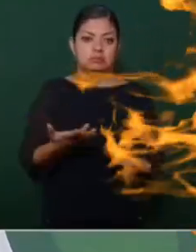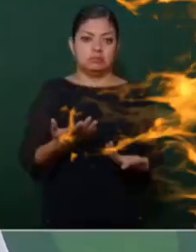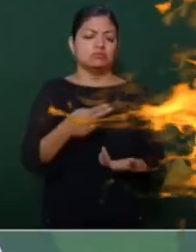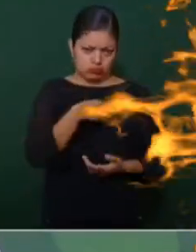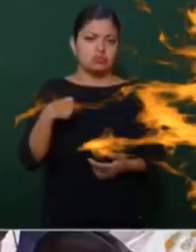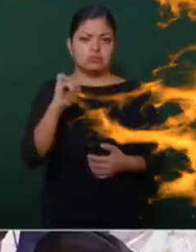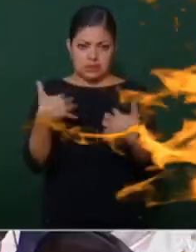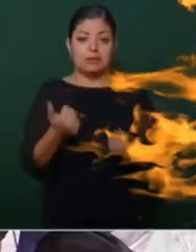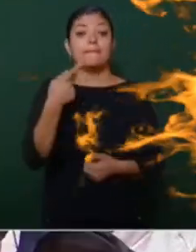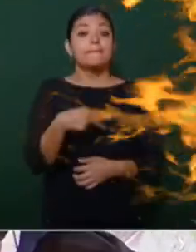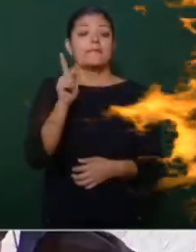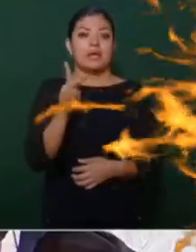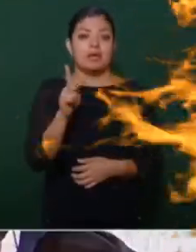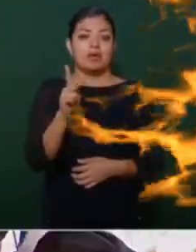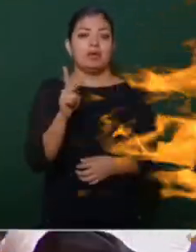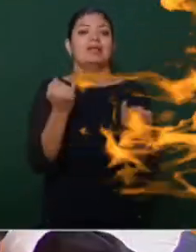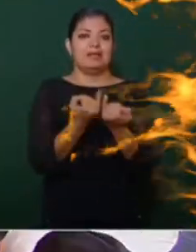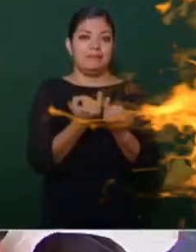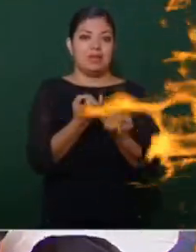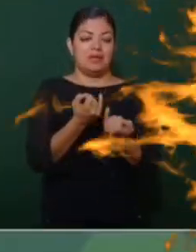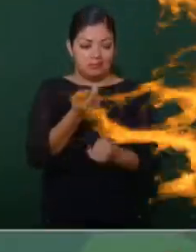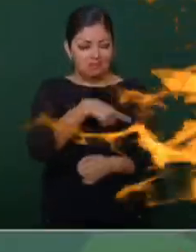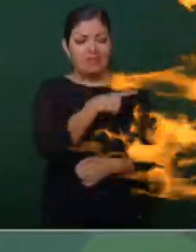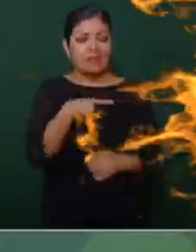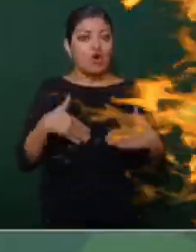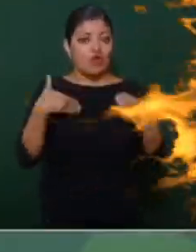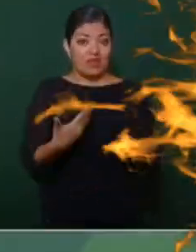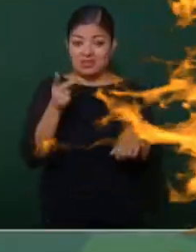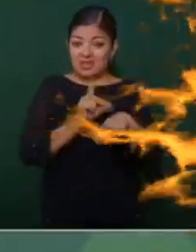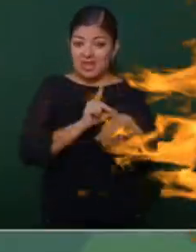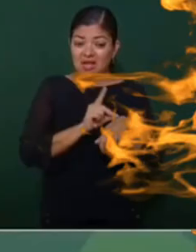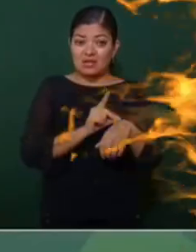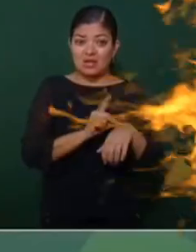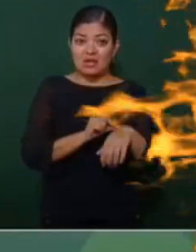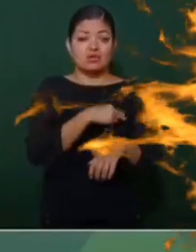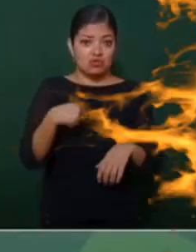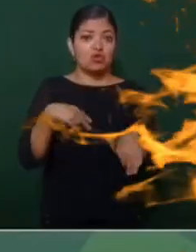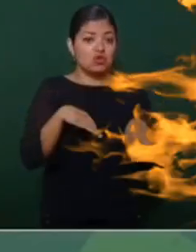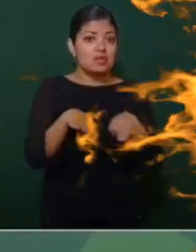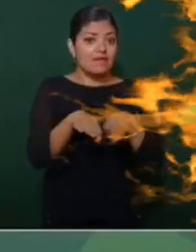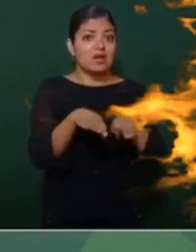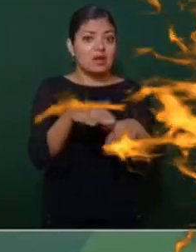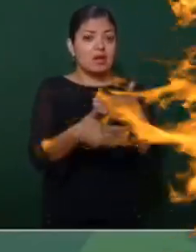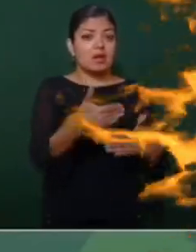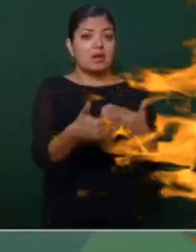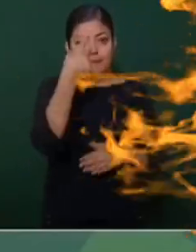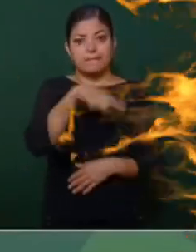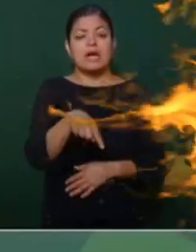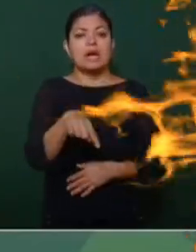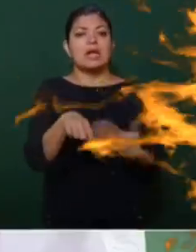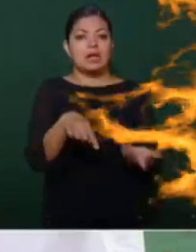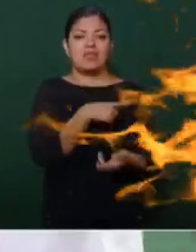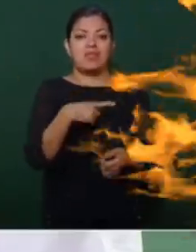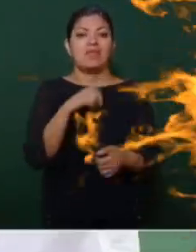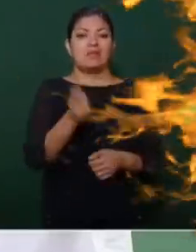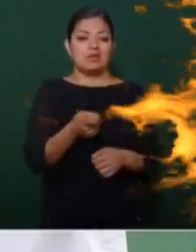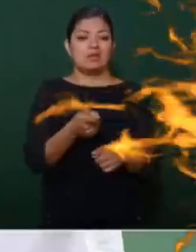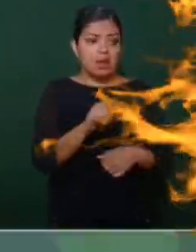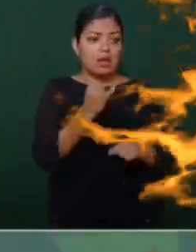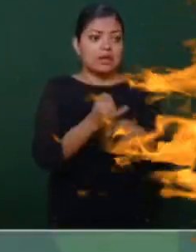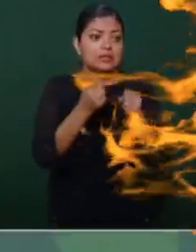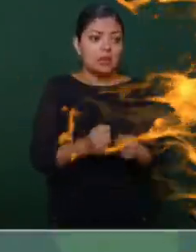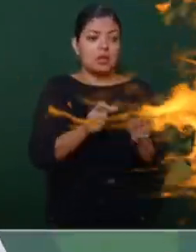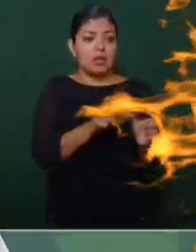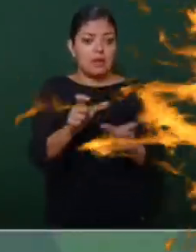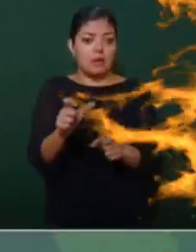Eso lo entendemos. Pero también que tengan la confianza de que todos los días estamos trabajando para garantizar la paz en el país.